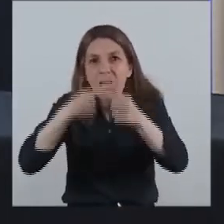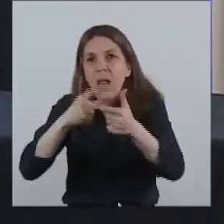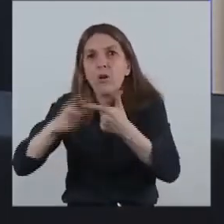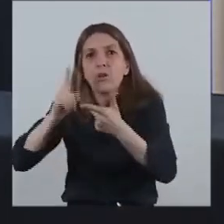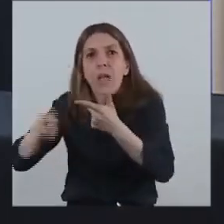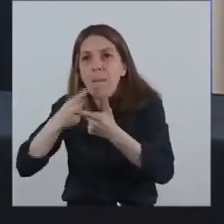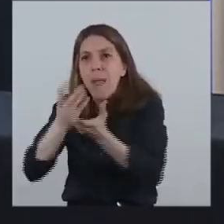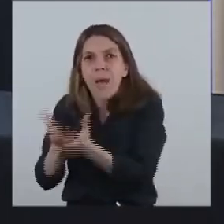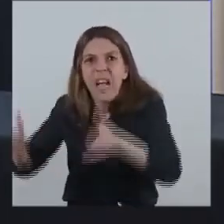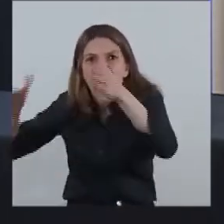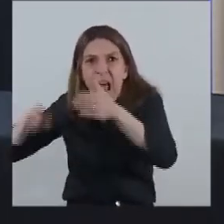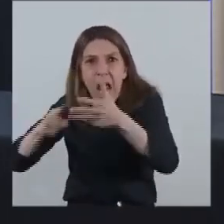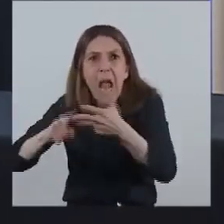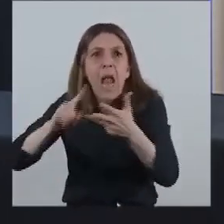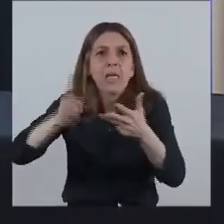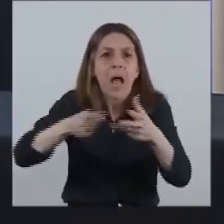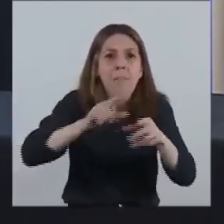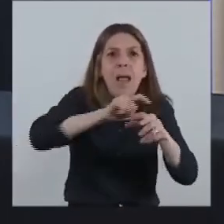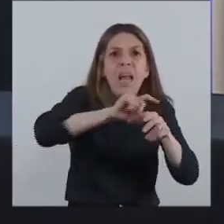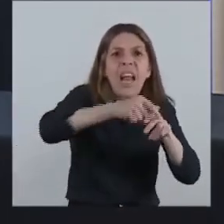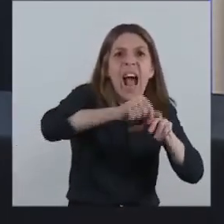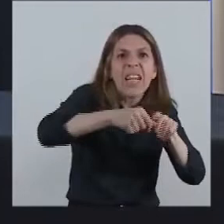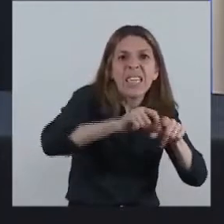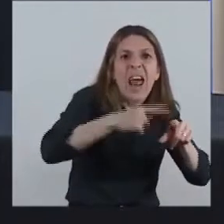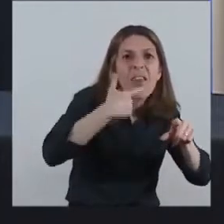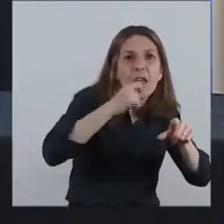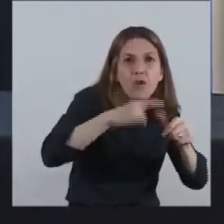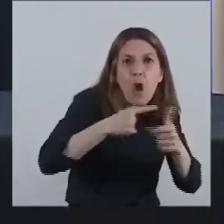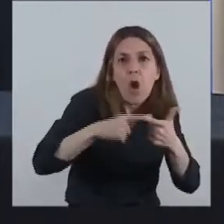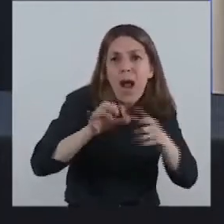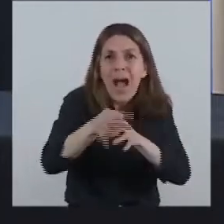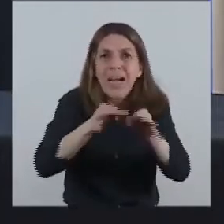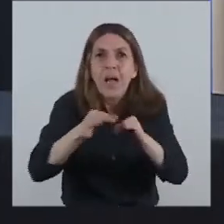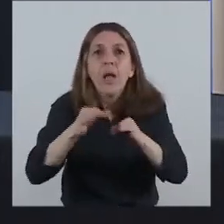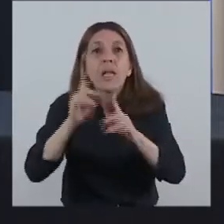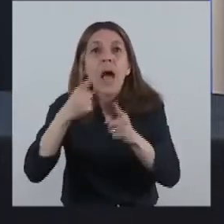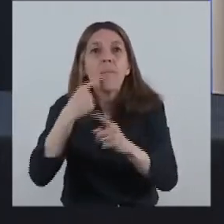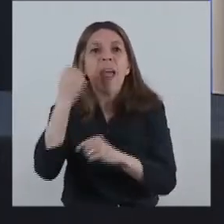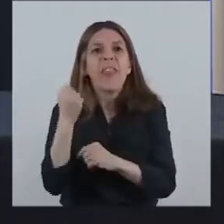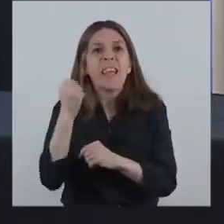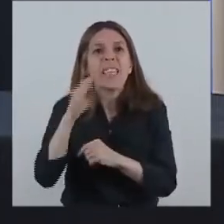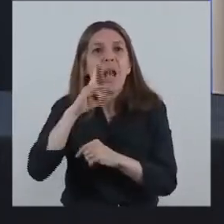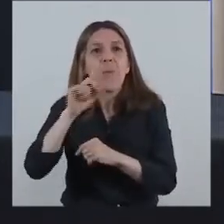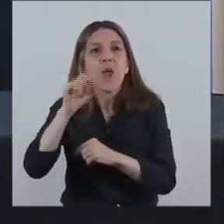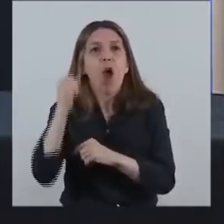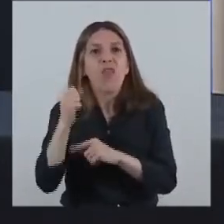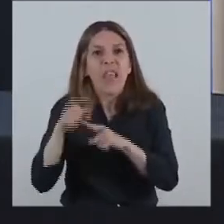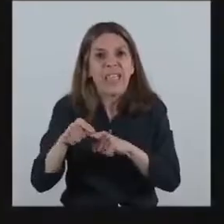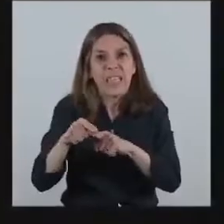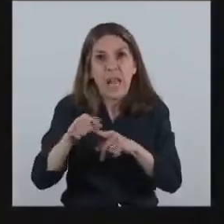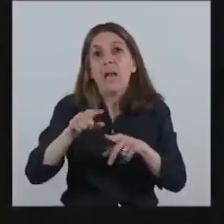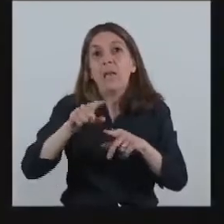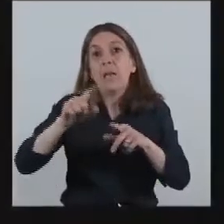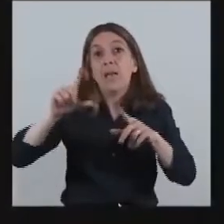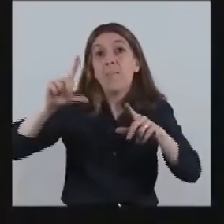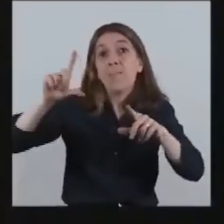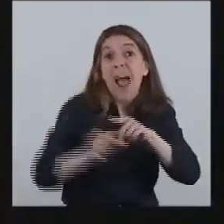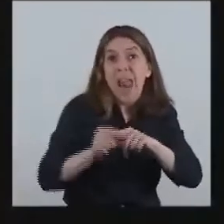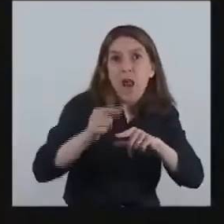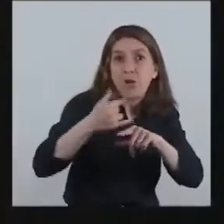granel, pellets de cáscaras de soja, harina y pellets de soja y biodiesel. Para aceites la reducción llega al